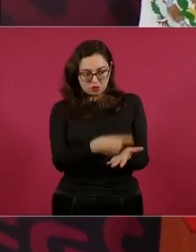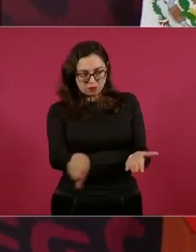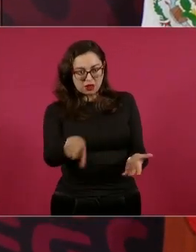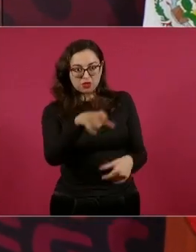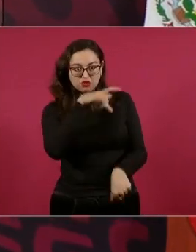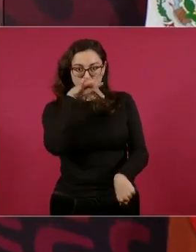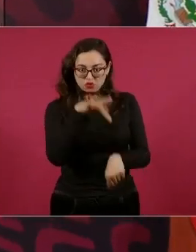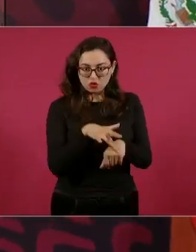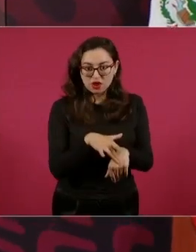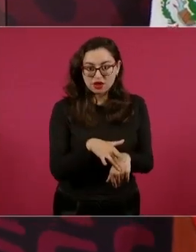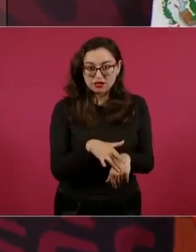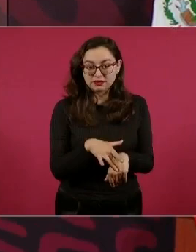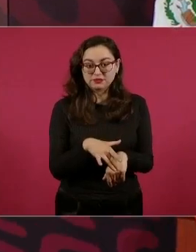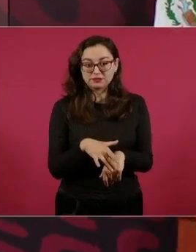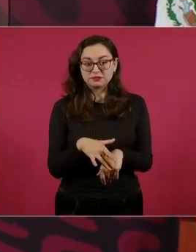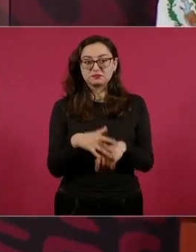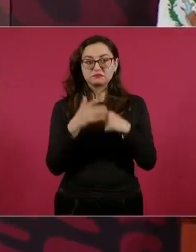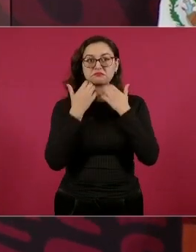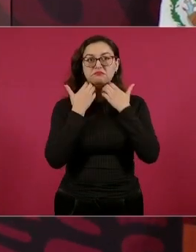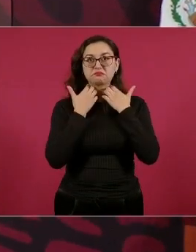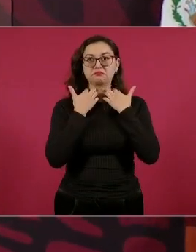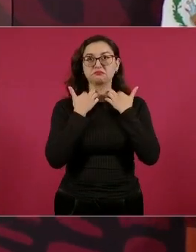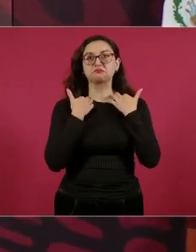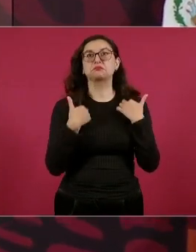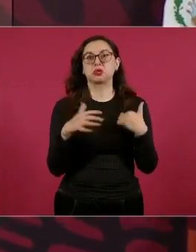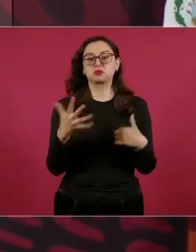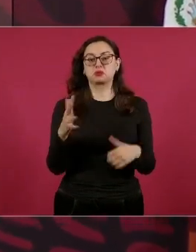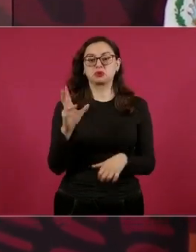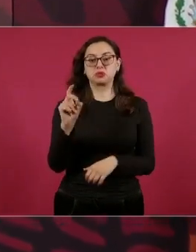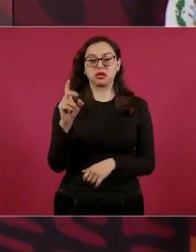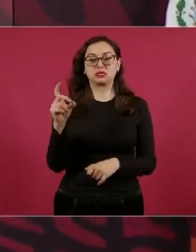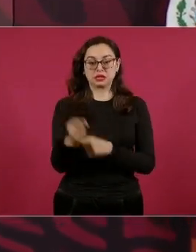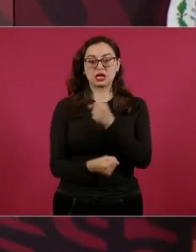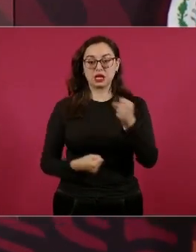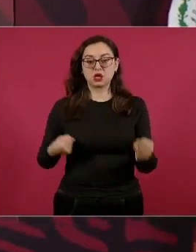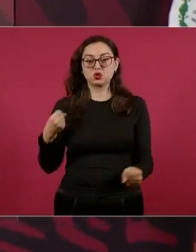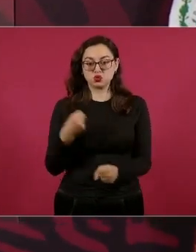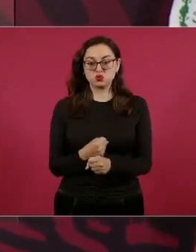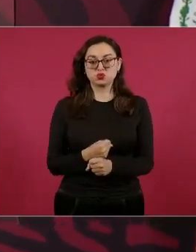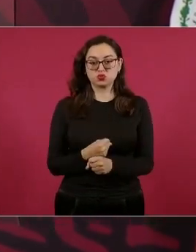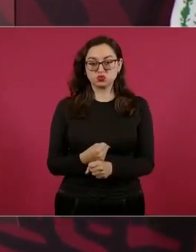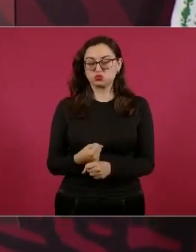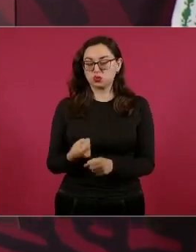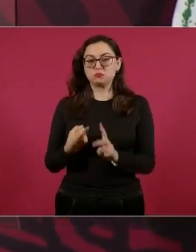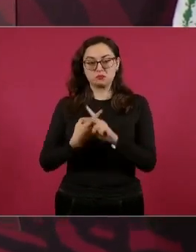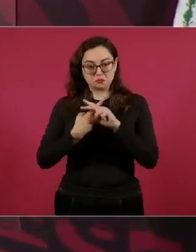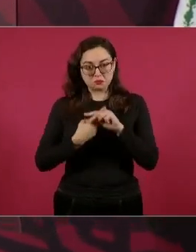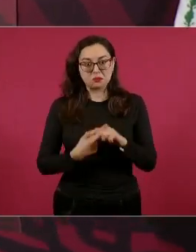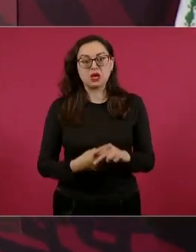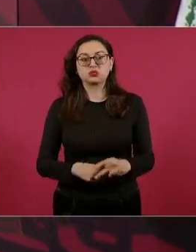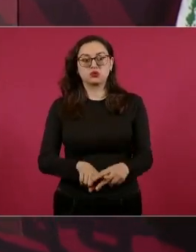Eso lleva en México 20, 30 años que empezamos a escuchar eso,